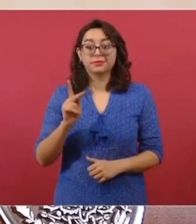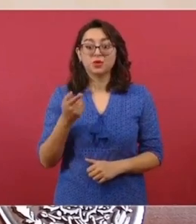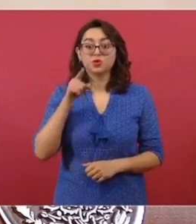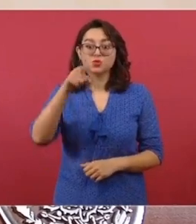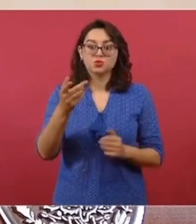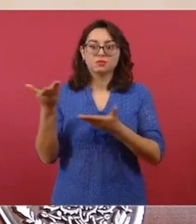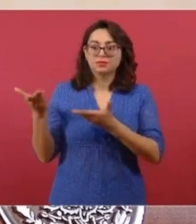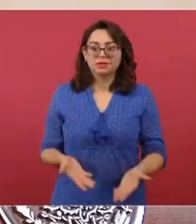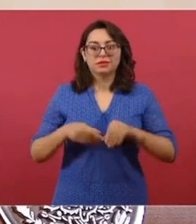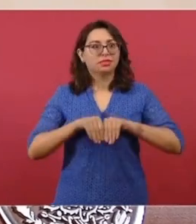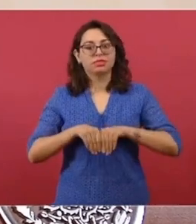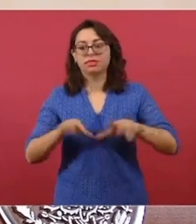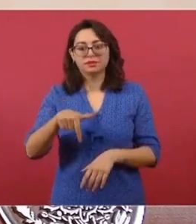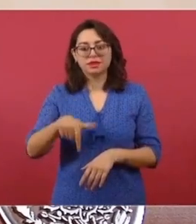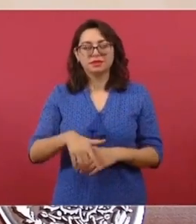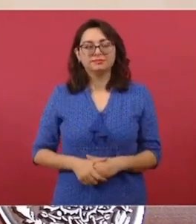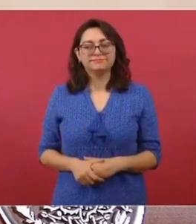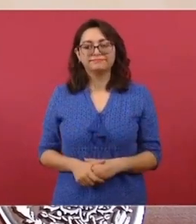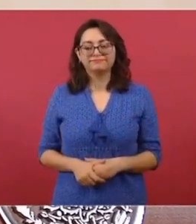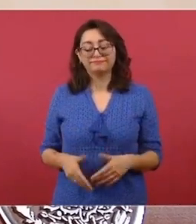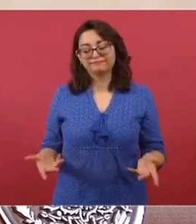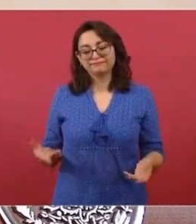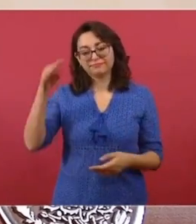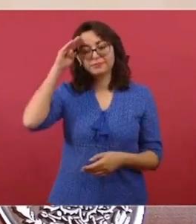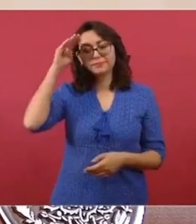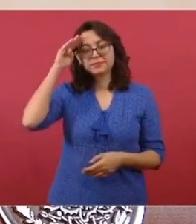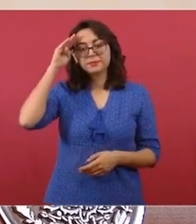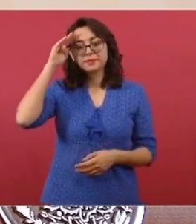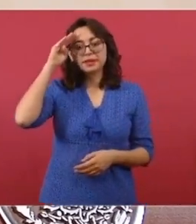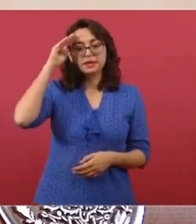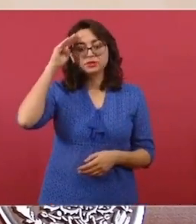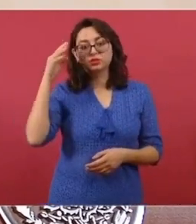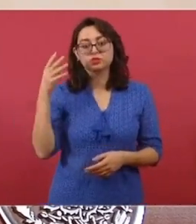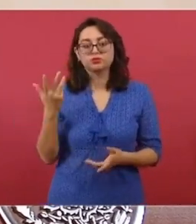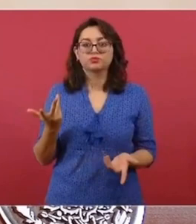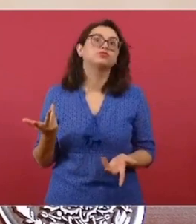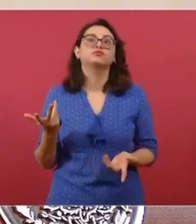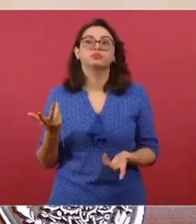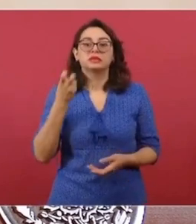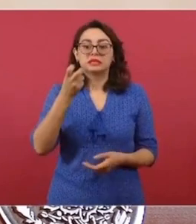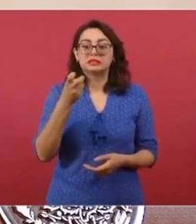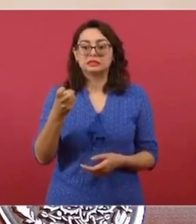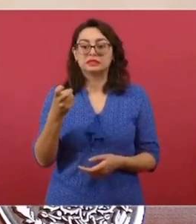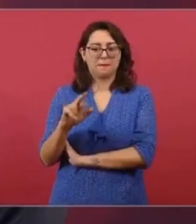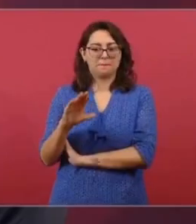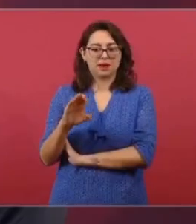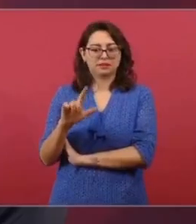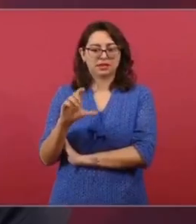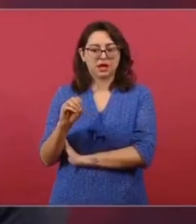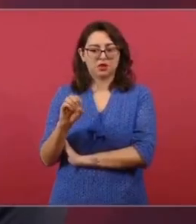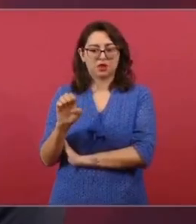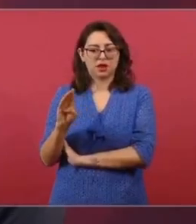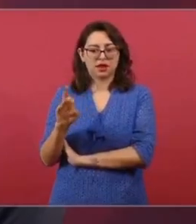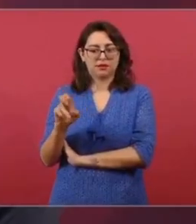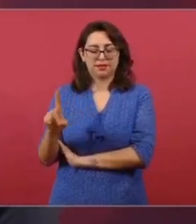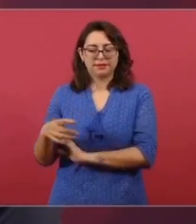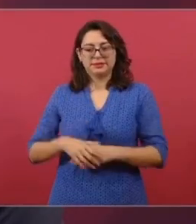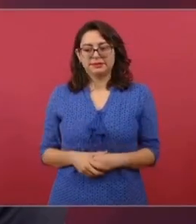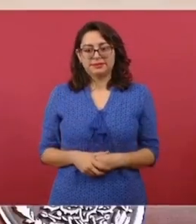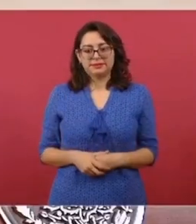y sí pienso que perjudica a Marcelo Ebrard, tengo que